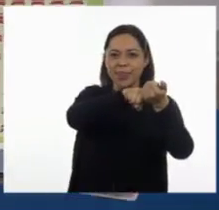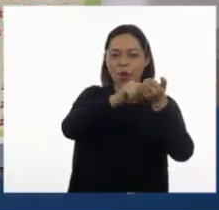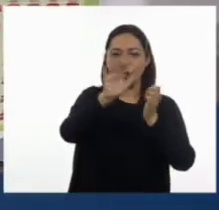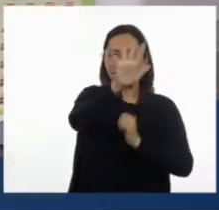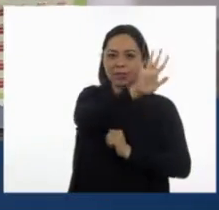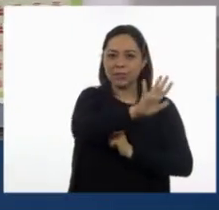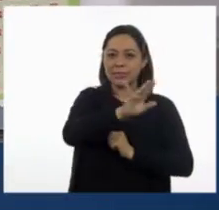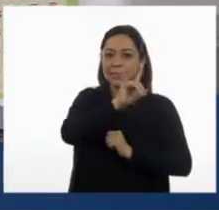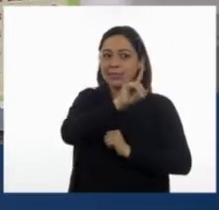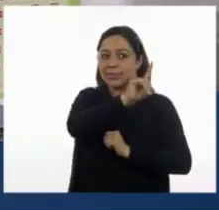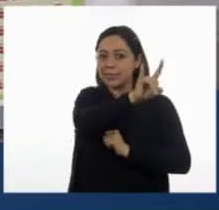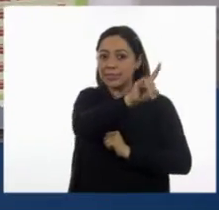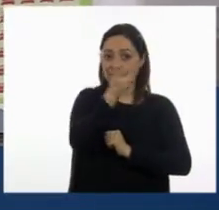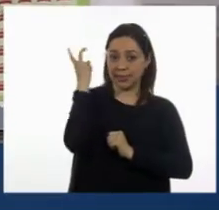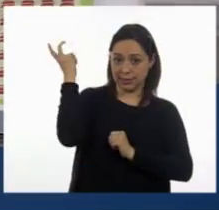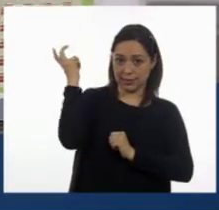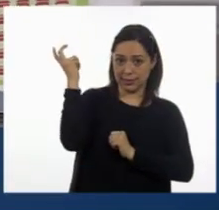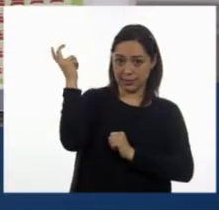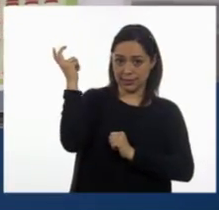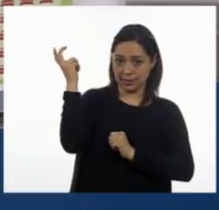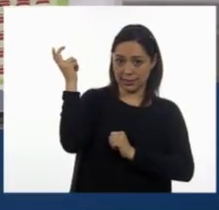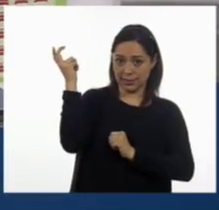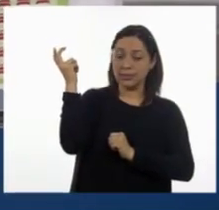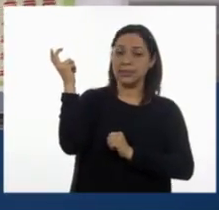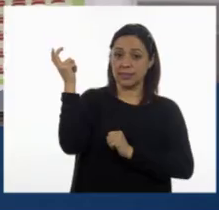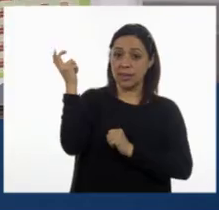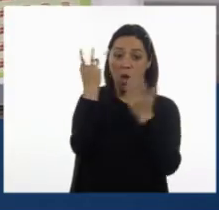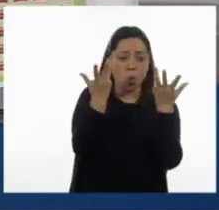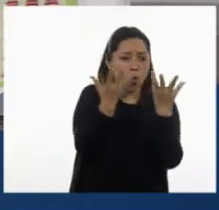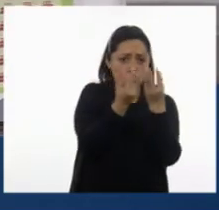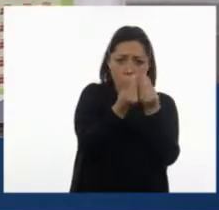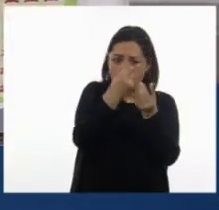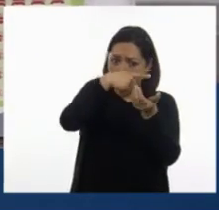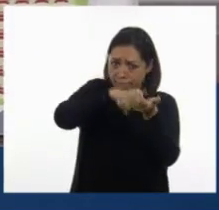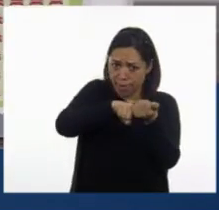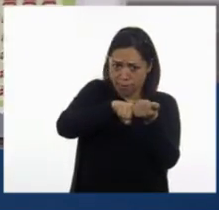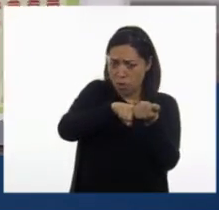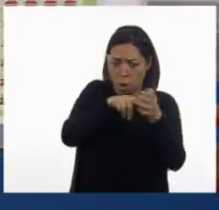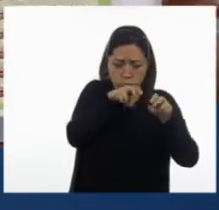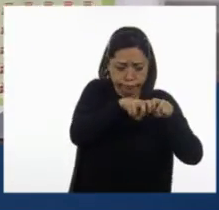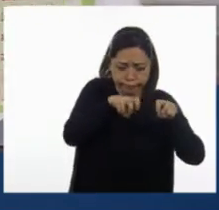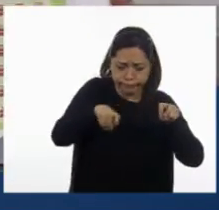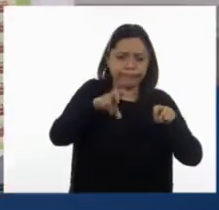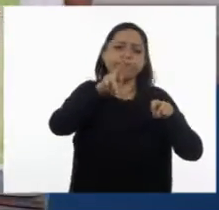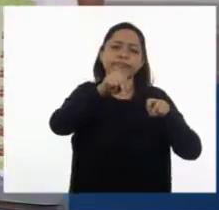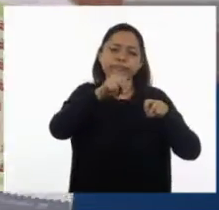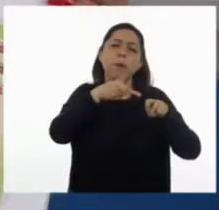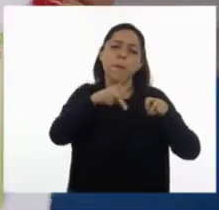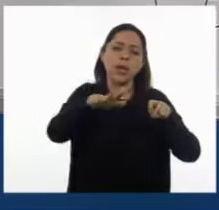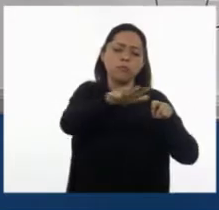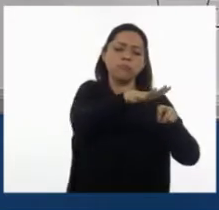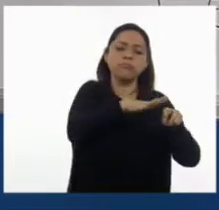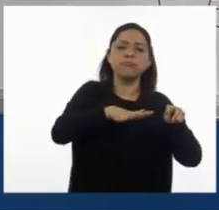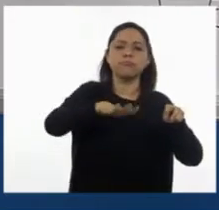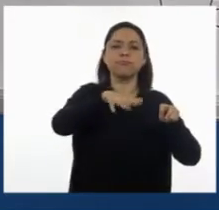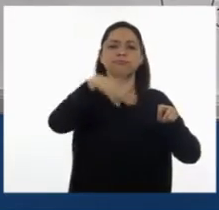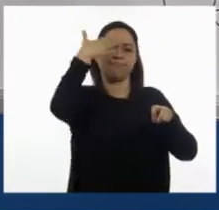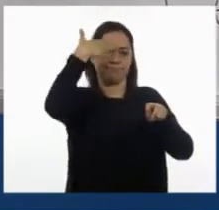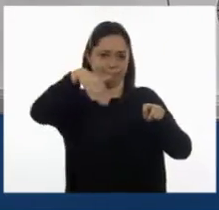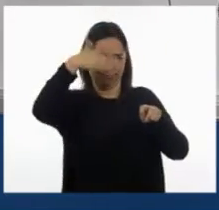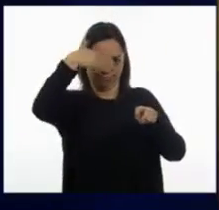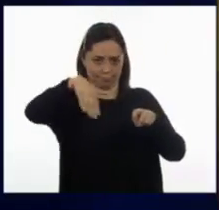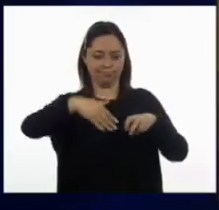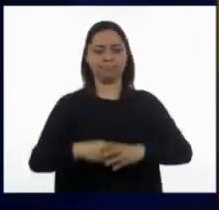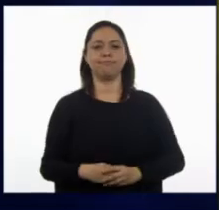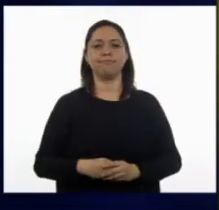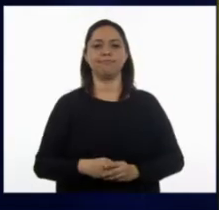Como bien mencionó la consigna, no van a estar sentados juntos, pero sí ya sabemos en qué parte del teatro van a estar sentados. Exacto.